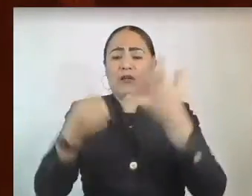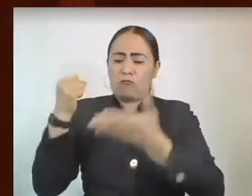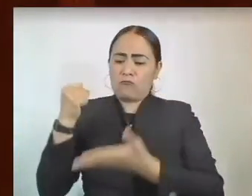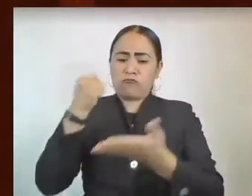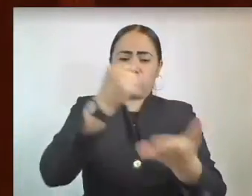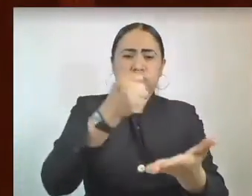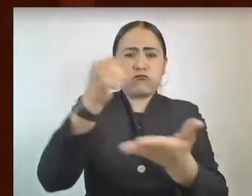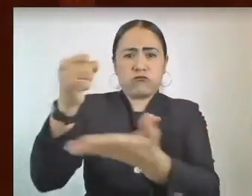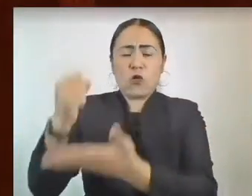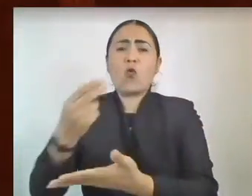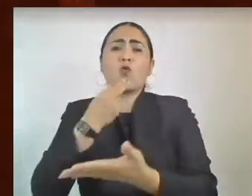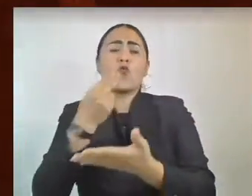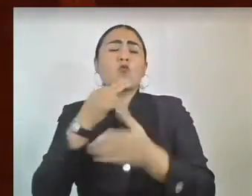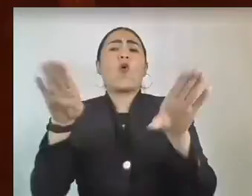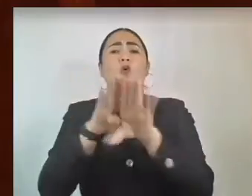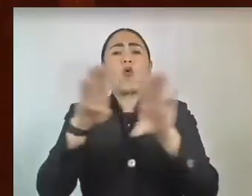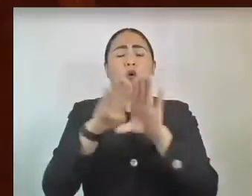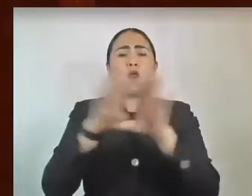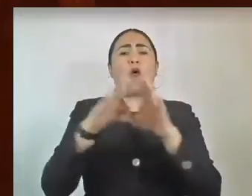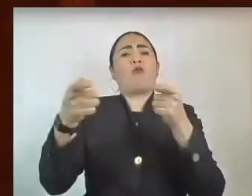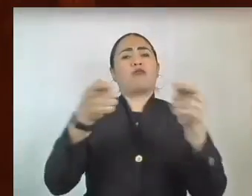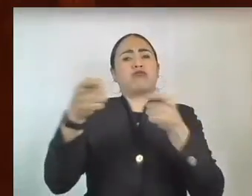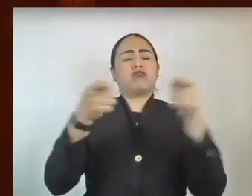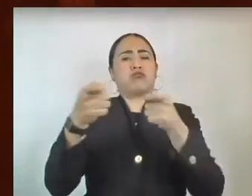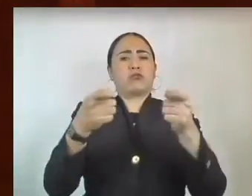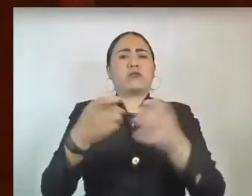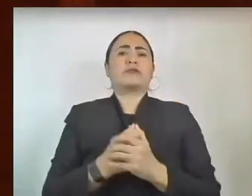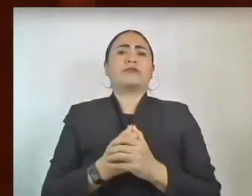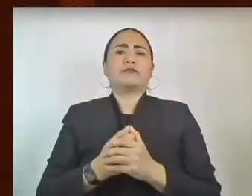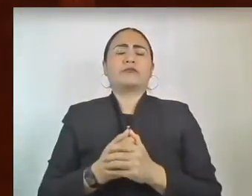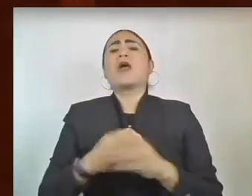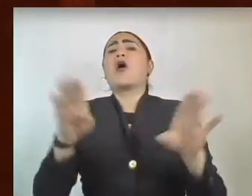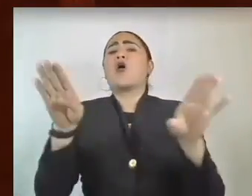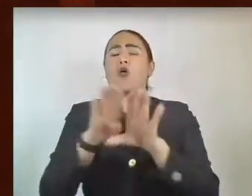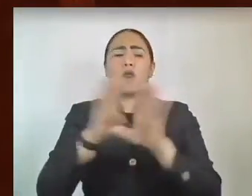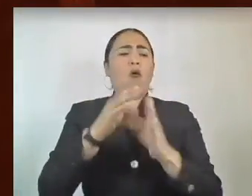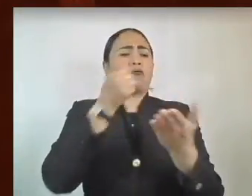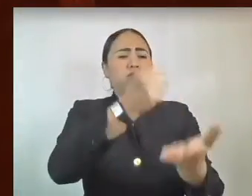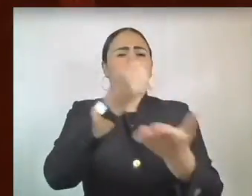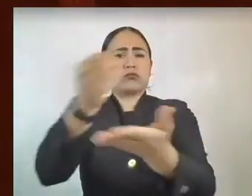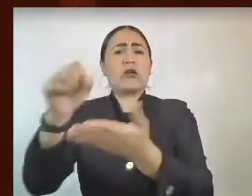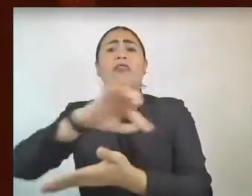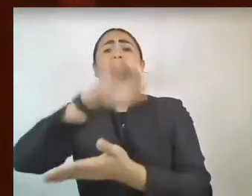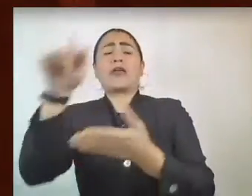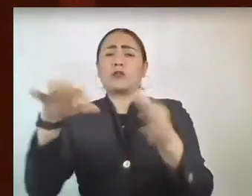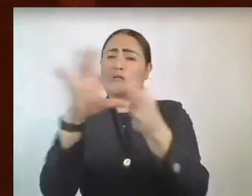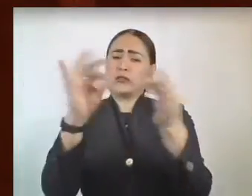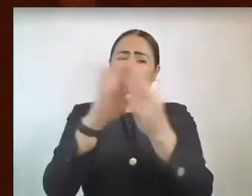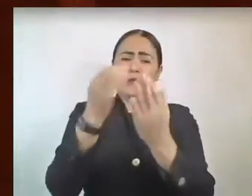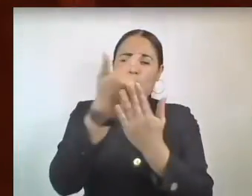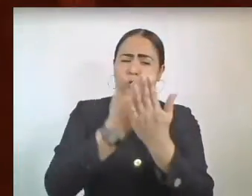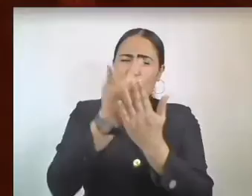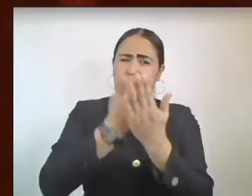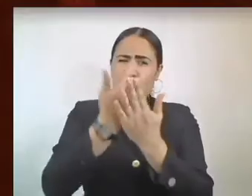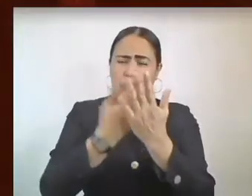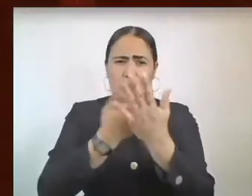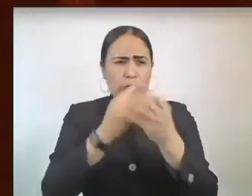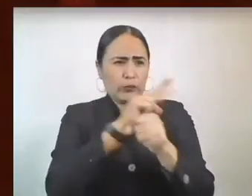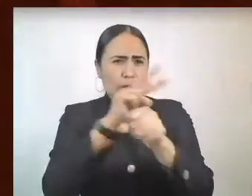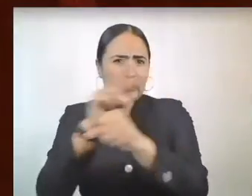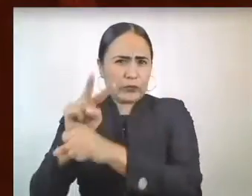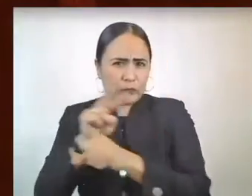públicos, materializado con la rendición de cuentas y la fiscalización. Para que dichas